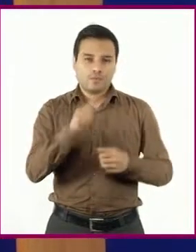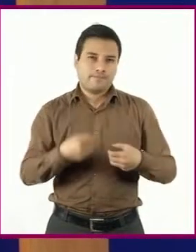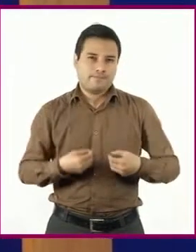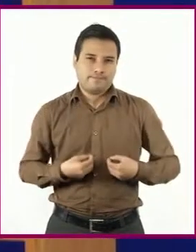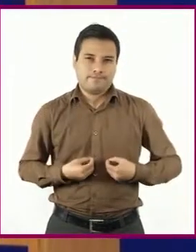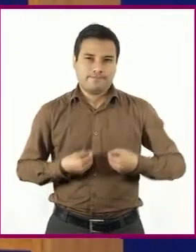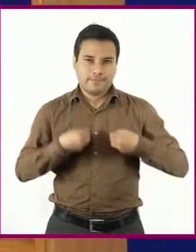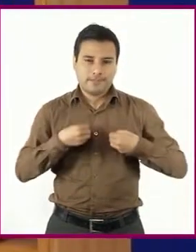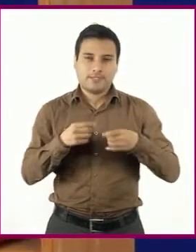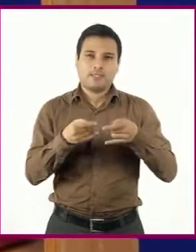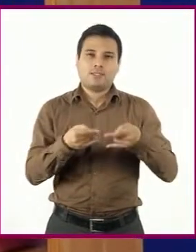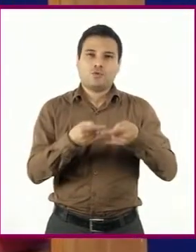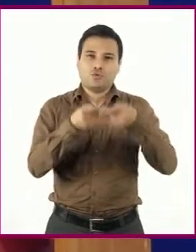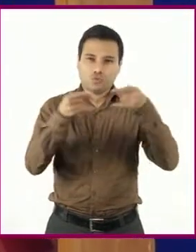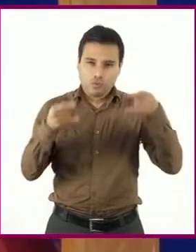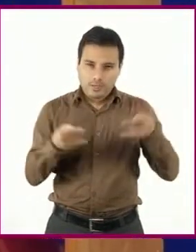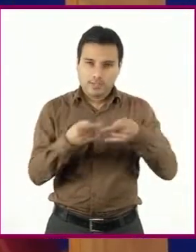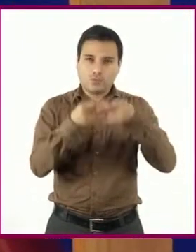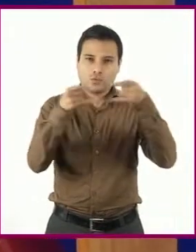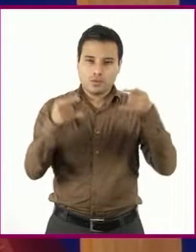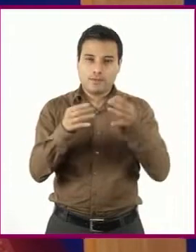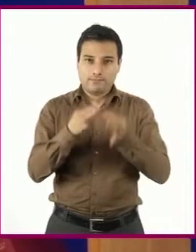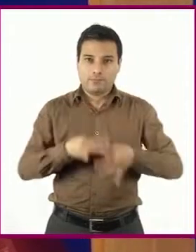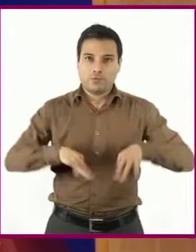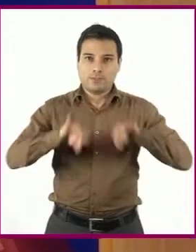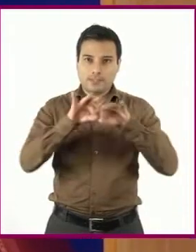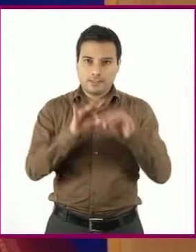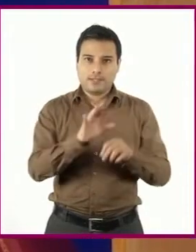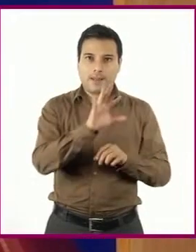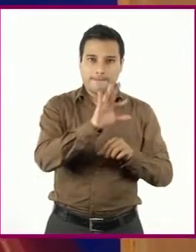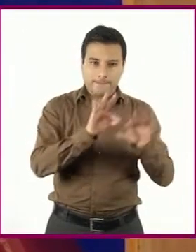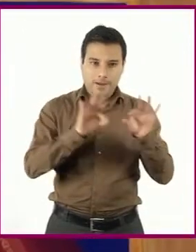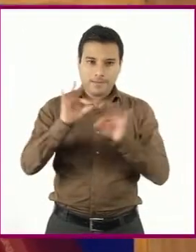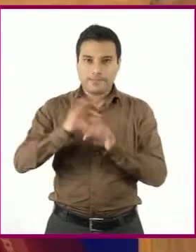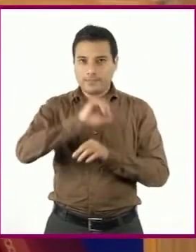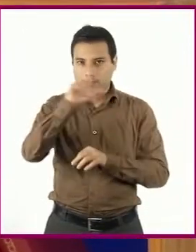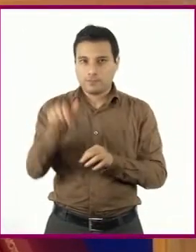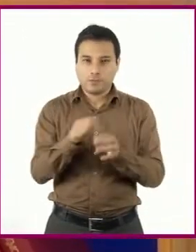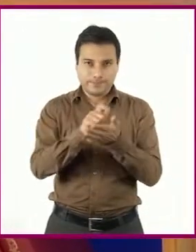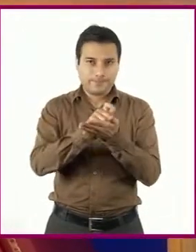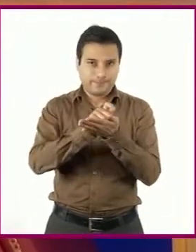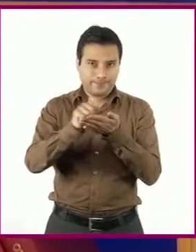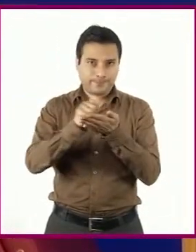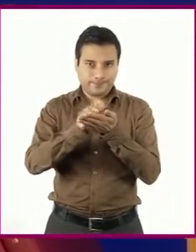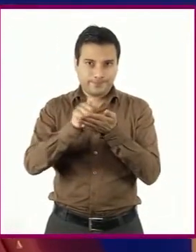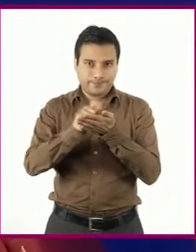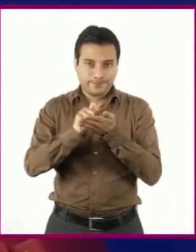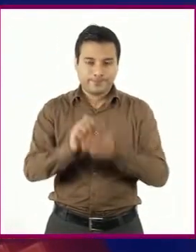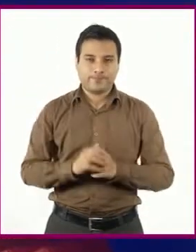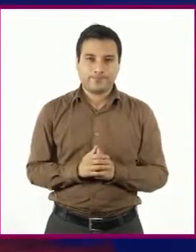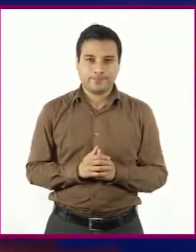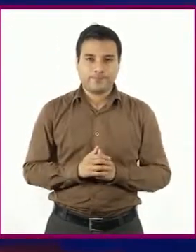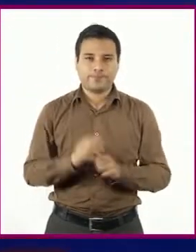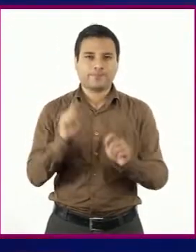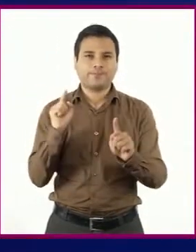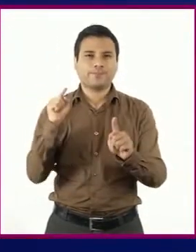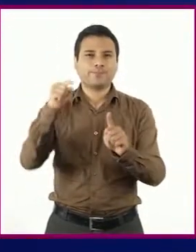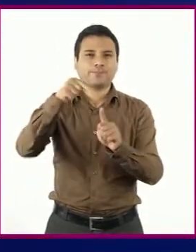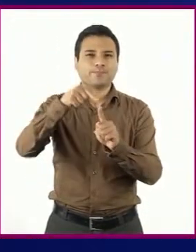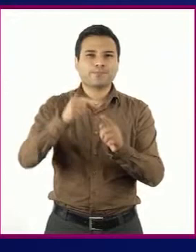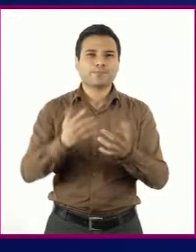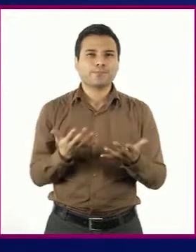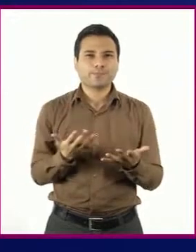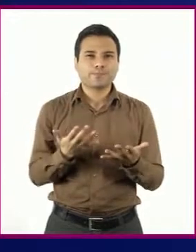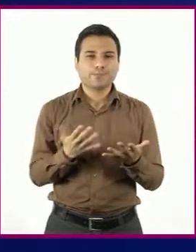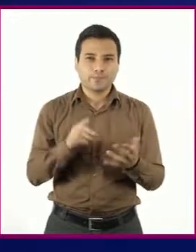para elaborar una autobiografía. Y específicamente, nos centraremos en el propósito de